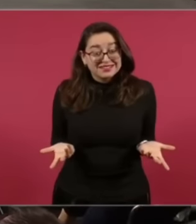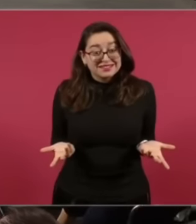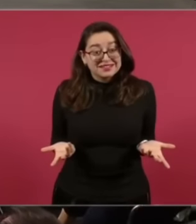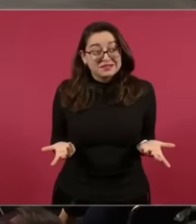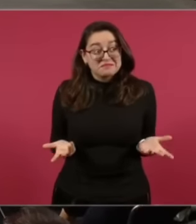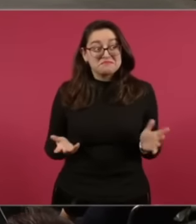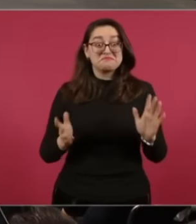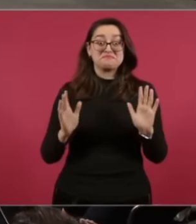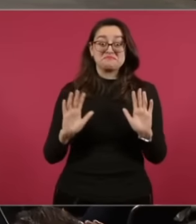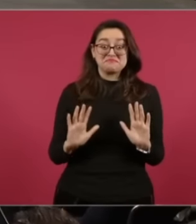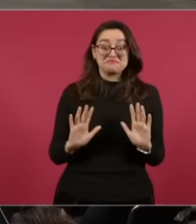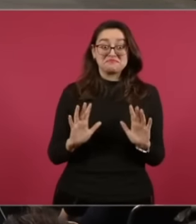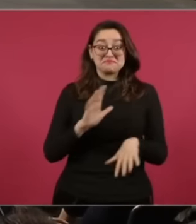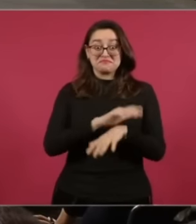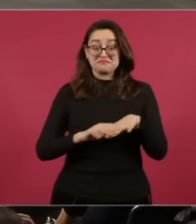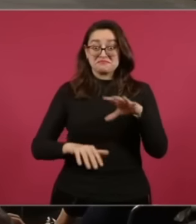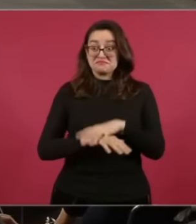Independiente E Imparcial